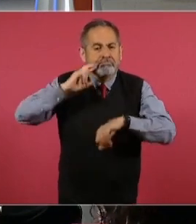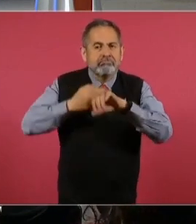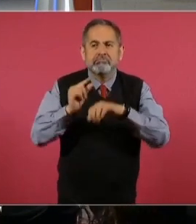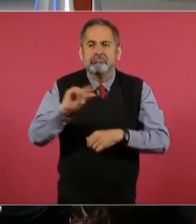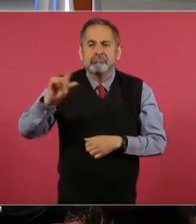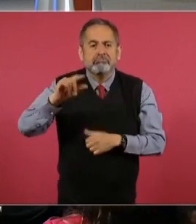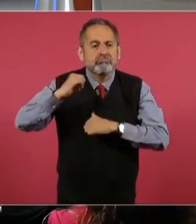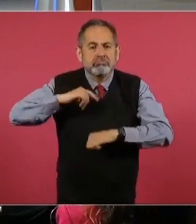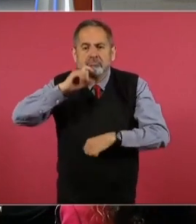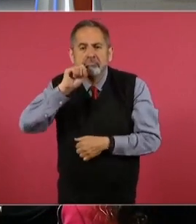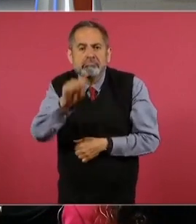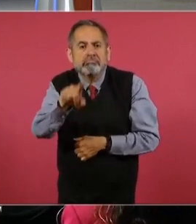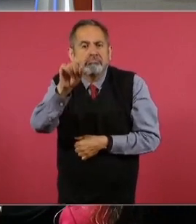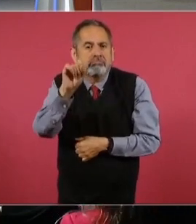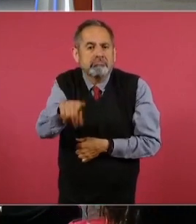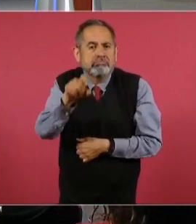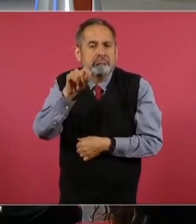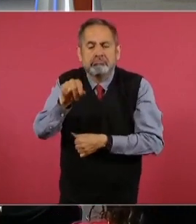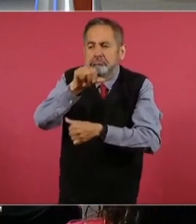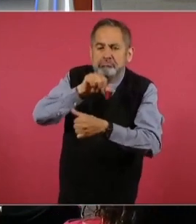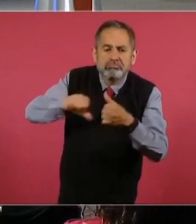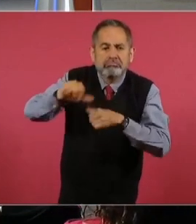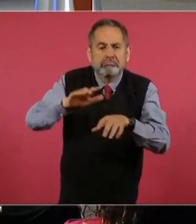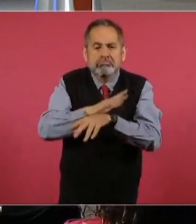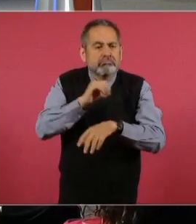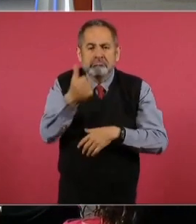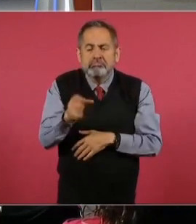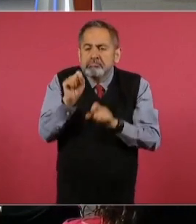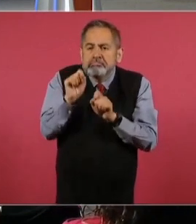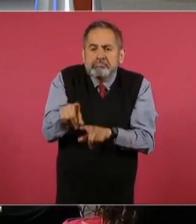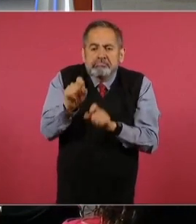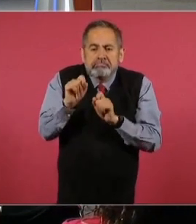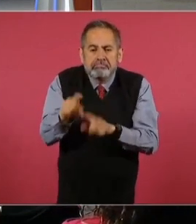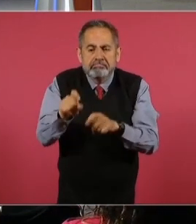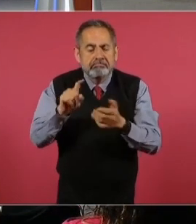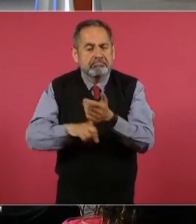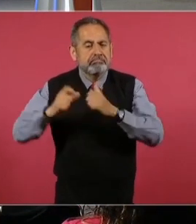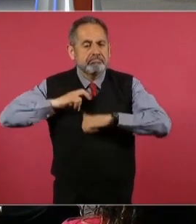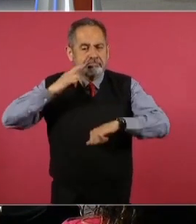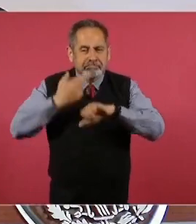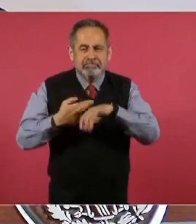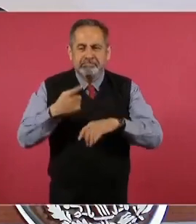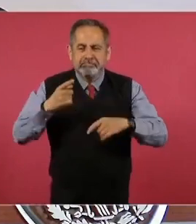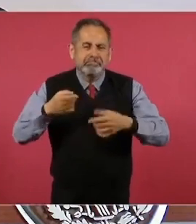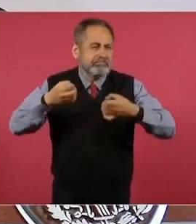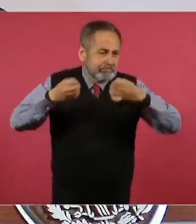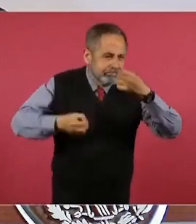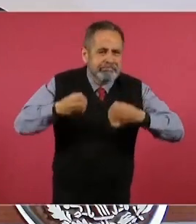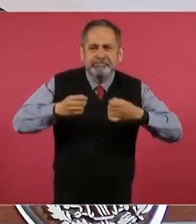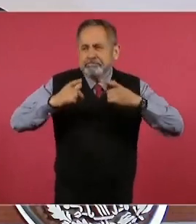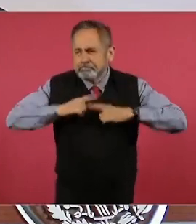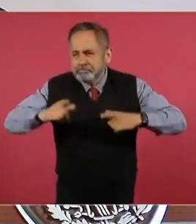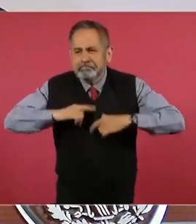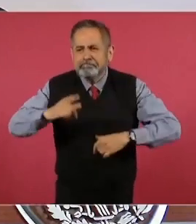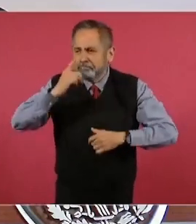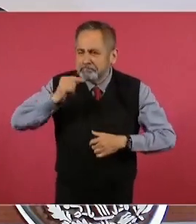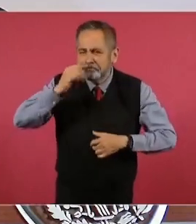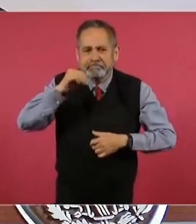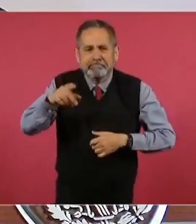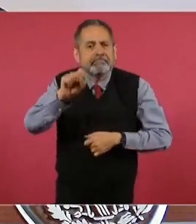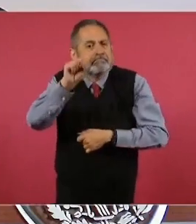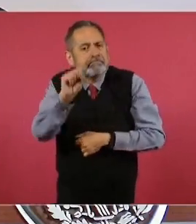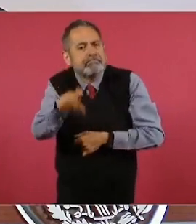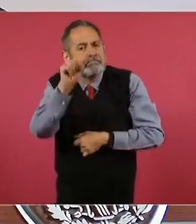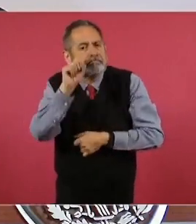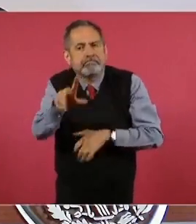encargadas de la Procuración de Justicia y persecución del delito en más de una década. Como consecuencia,